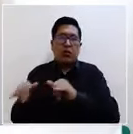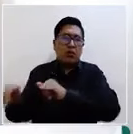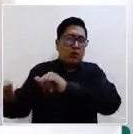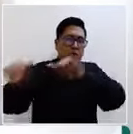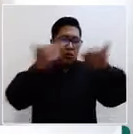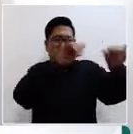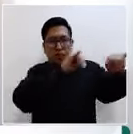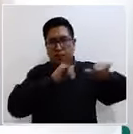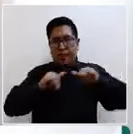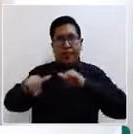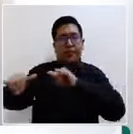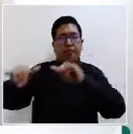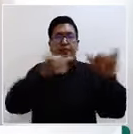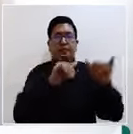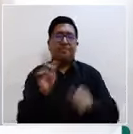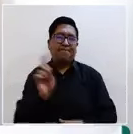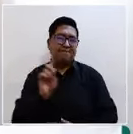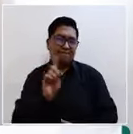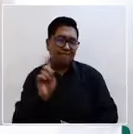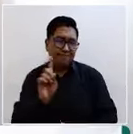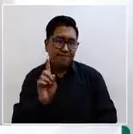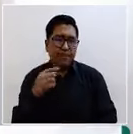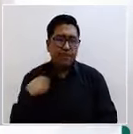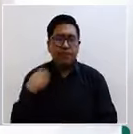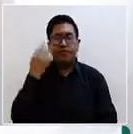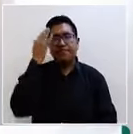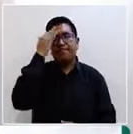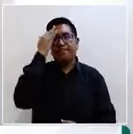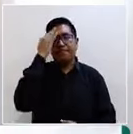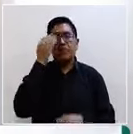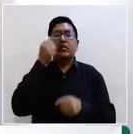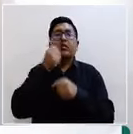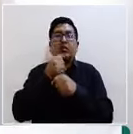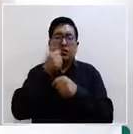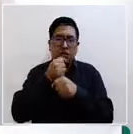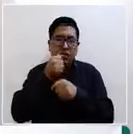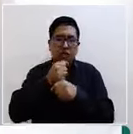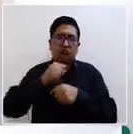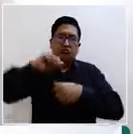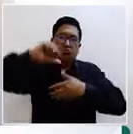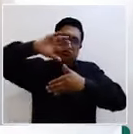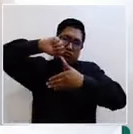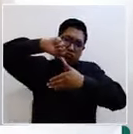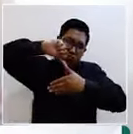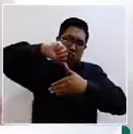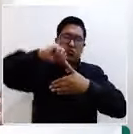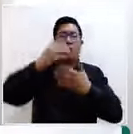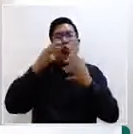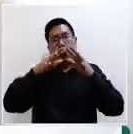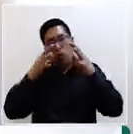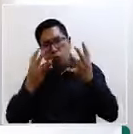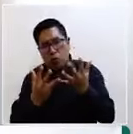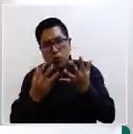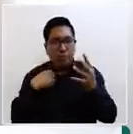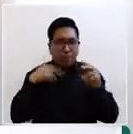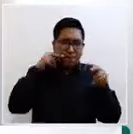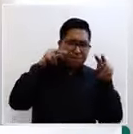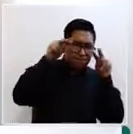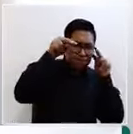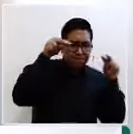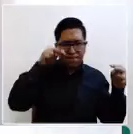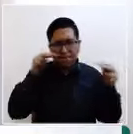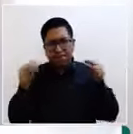sentido, trabajamos conjuntamente a nivel regional, incluso a nivel global, porque son problemáticas que van más allá